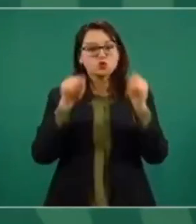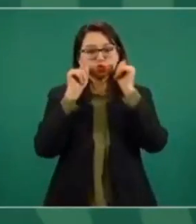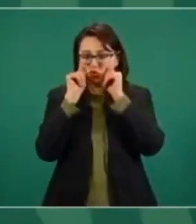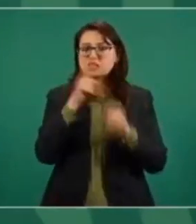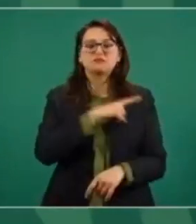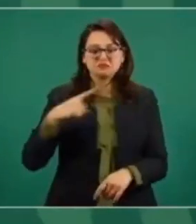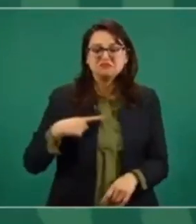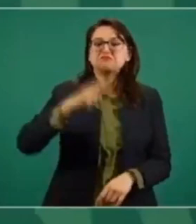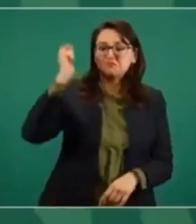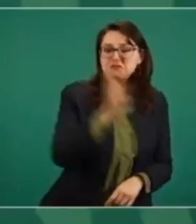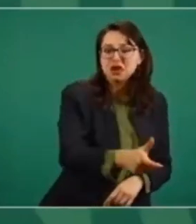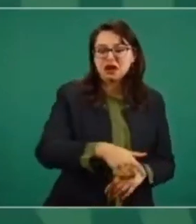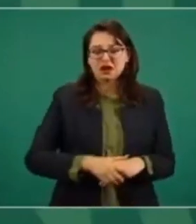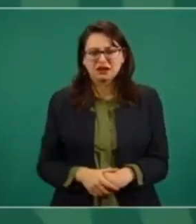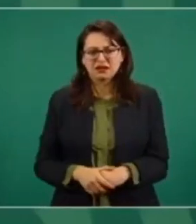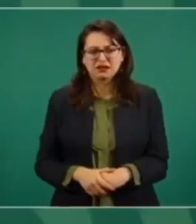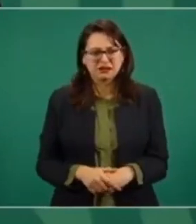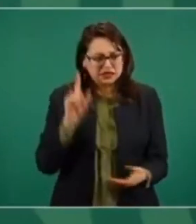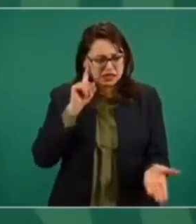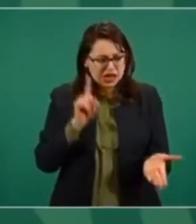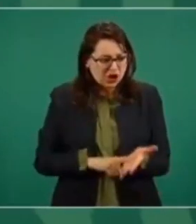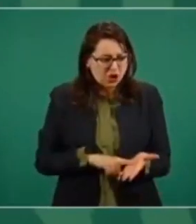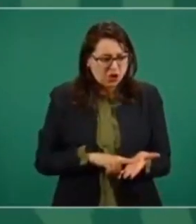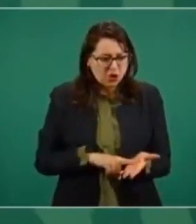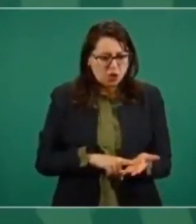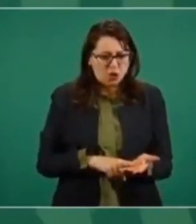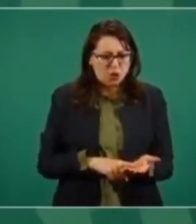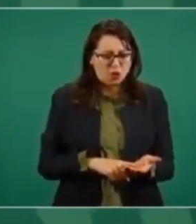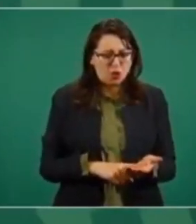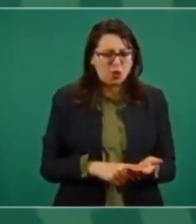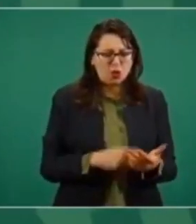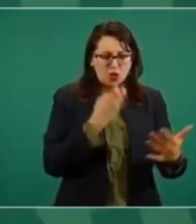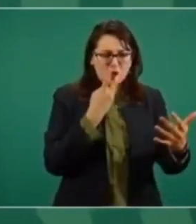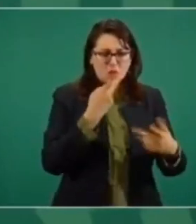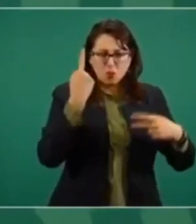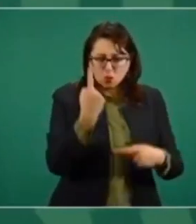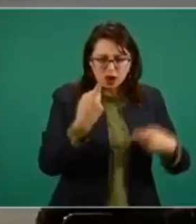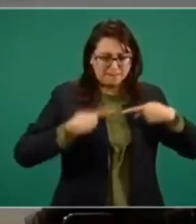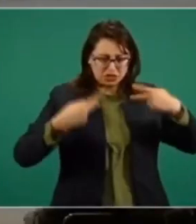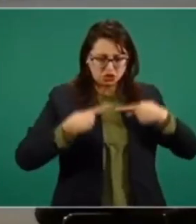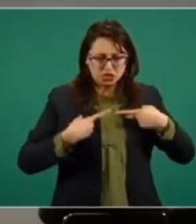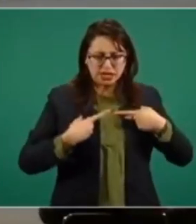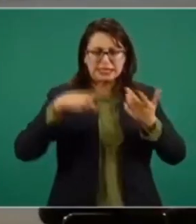creo que como un millón 600 mil pesos al año por recluso,